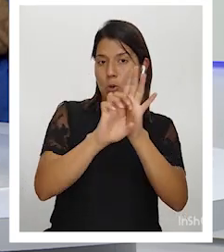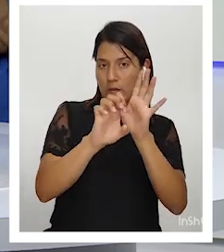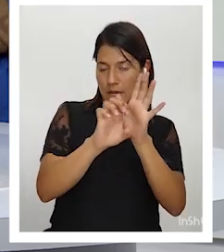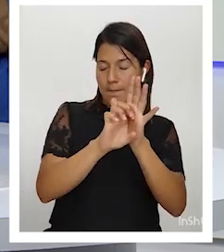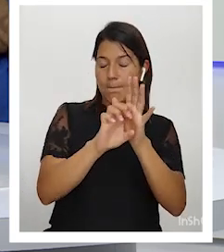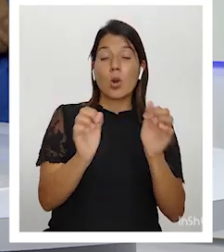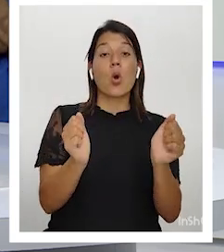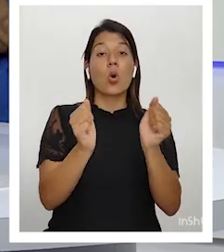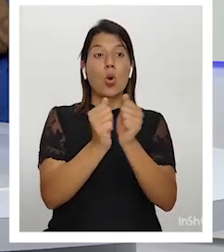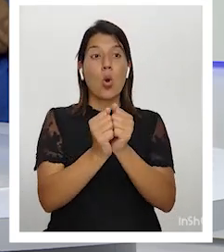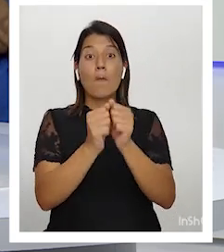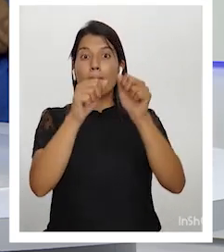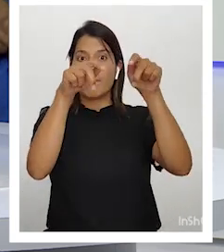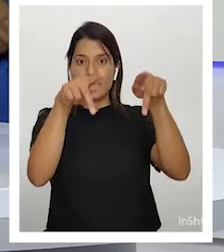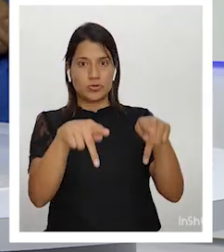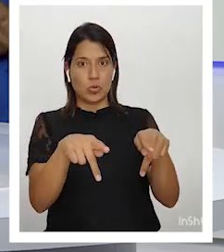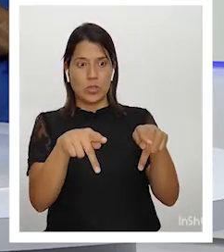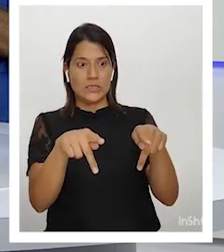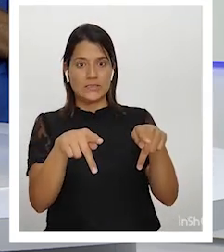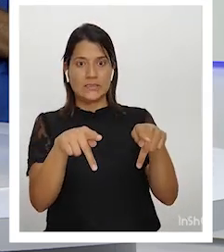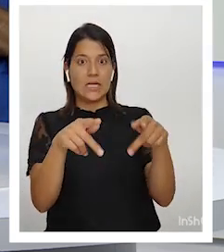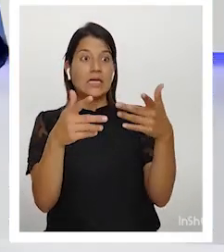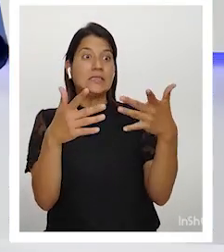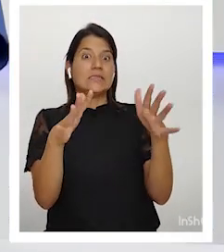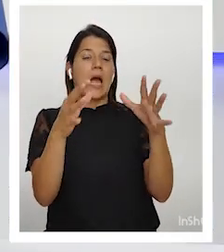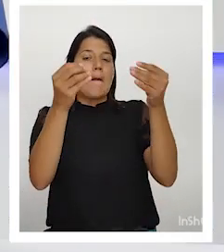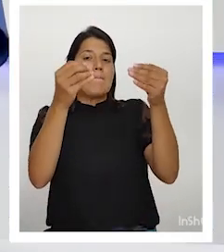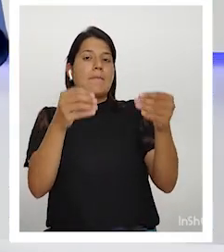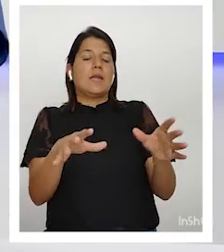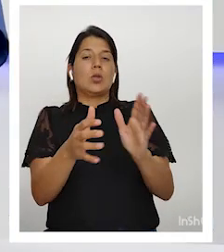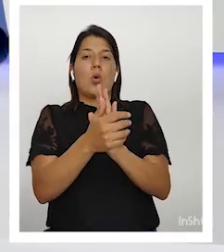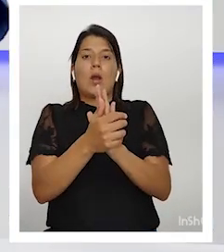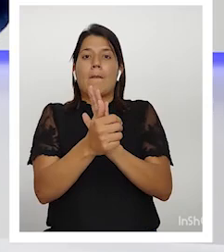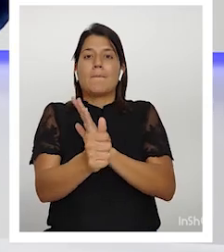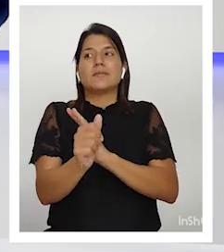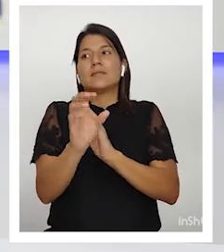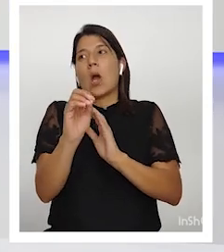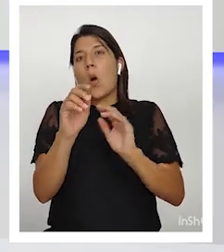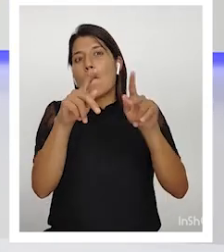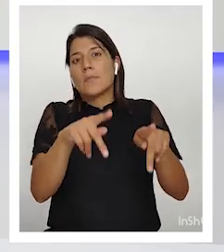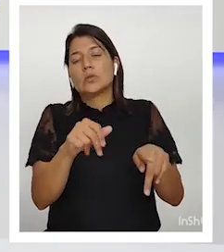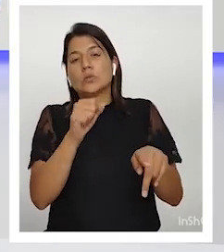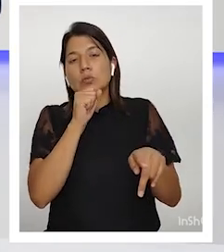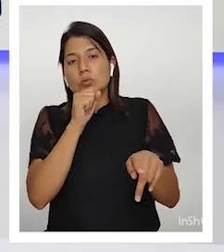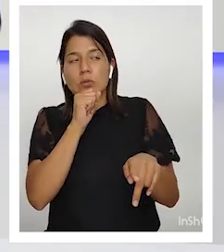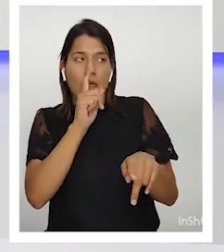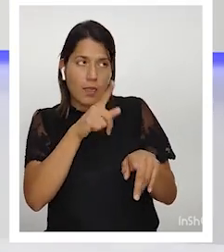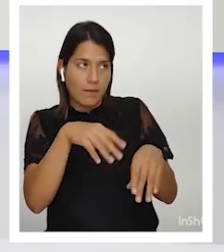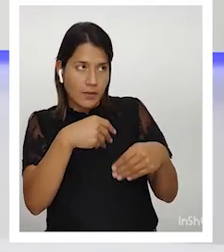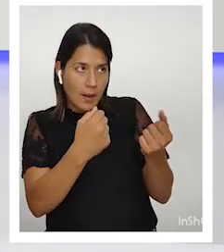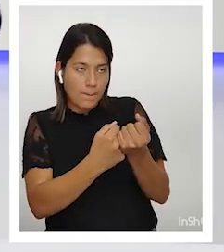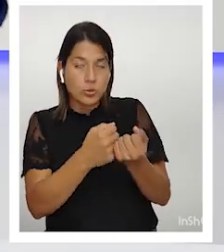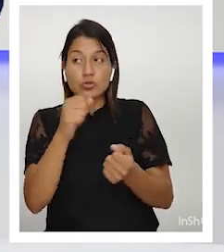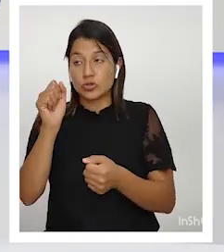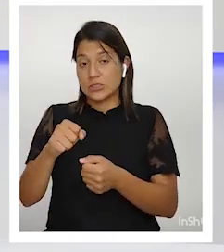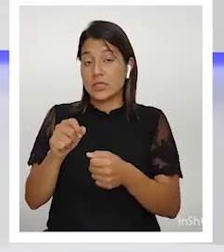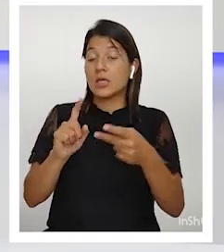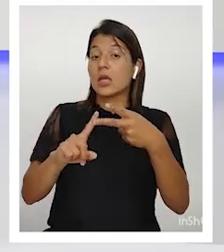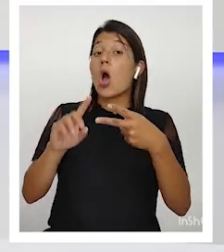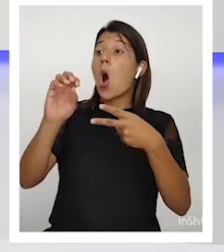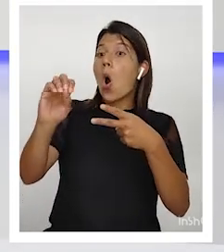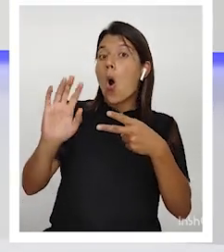con gente que ya perdió sus capacidades, ancianos, hay que darles... Hay que apoyar. Hay que apoyar. O